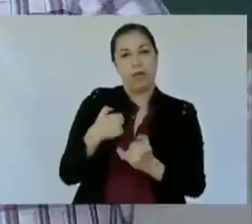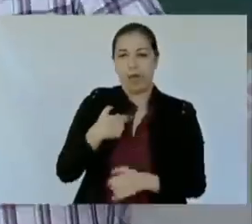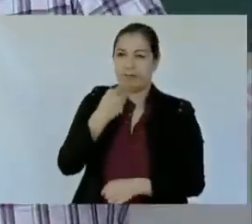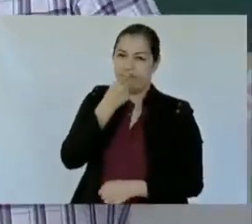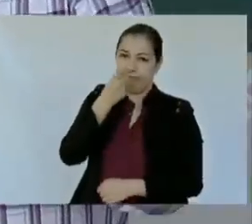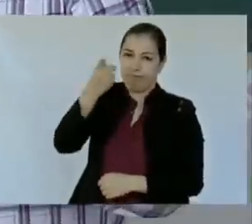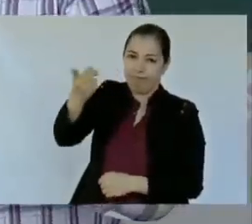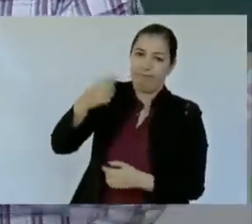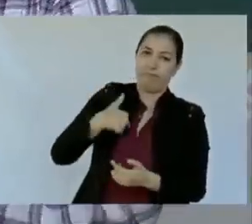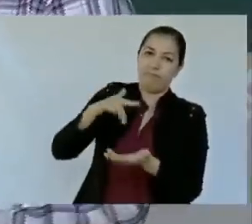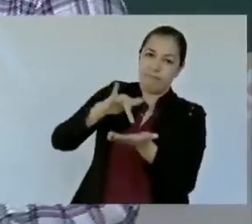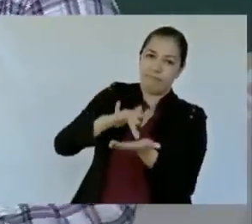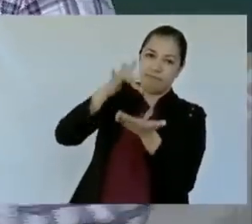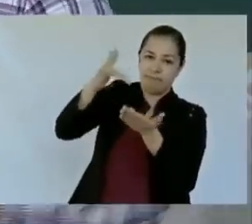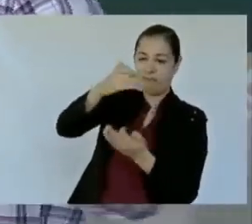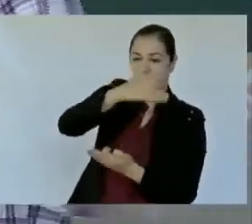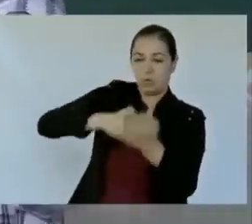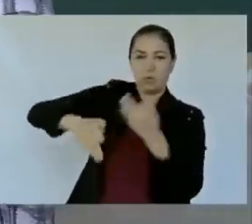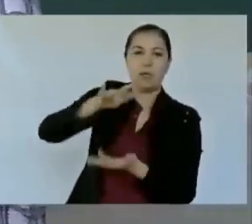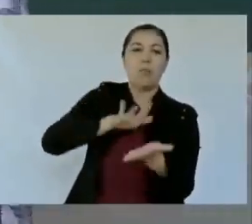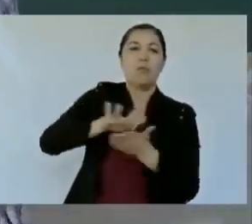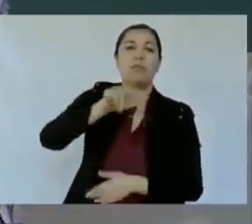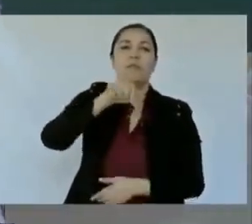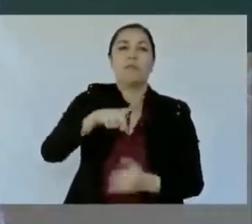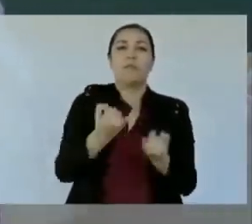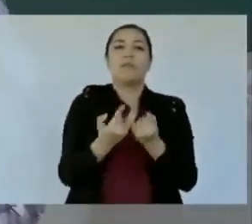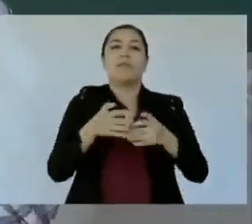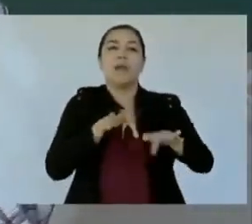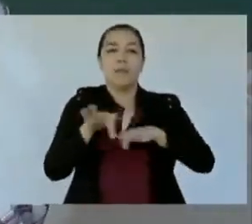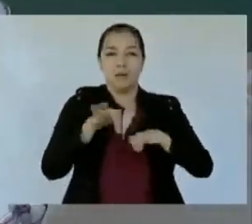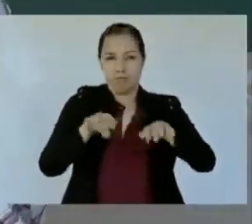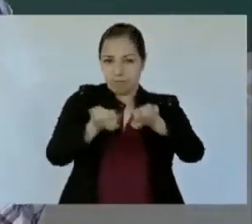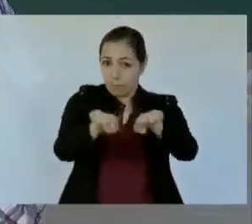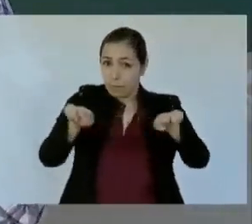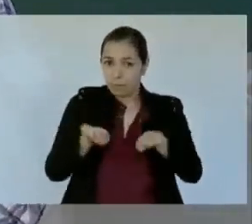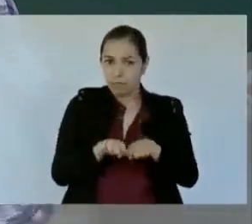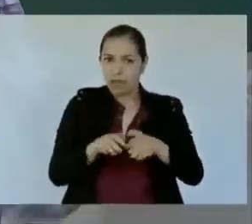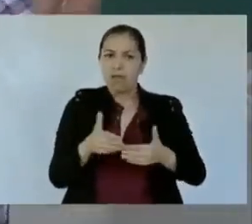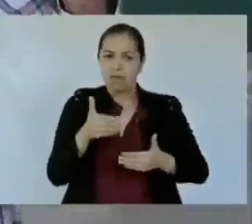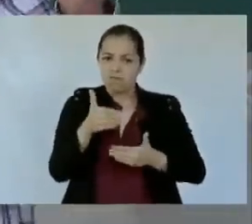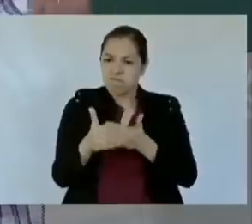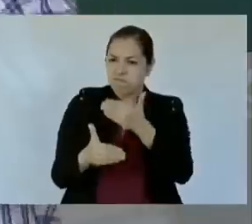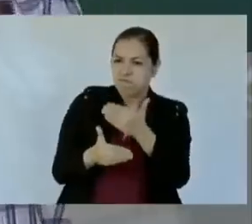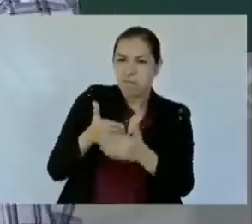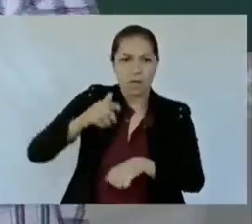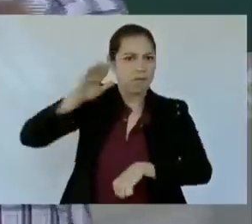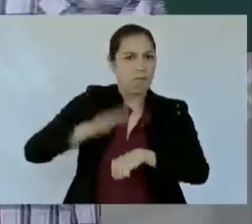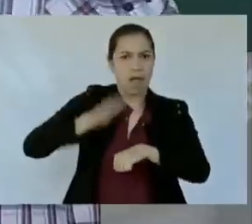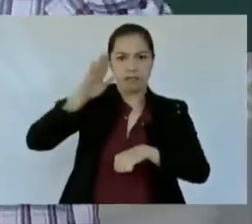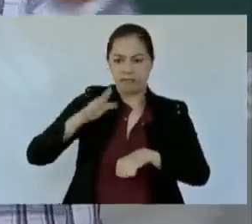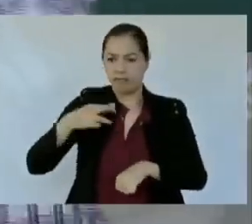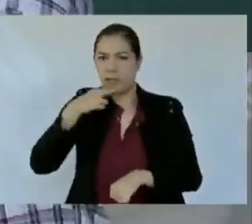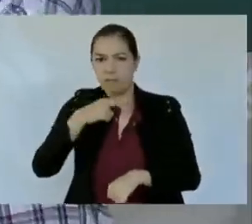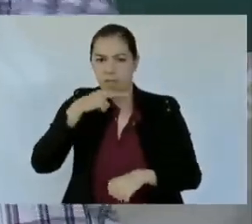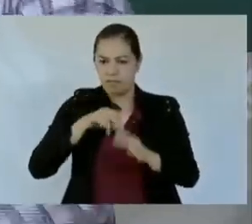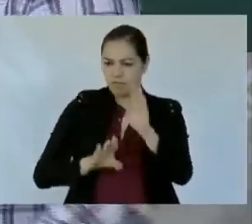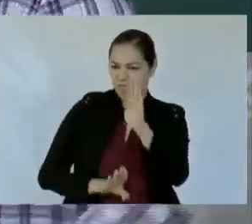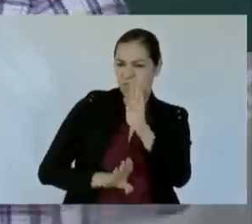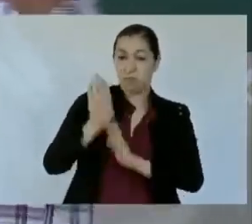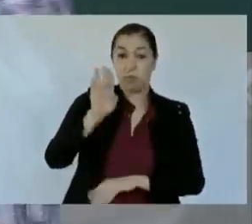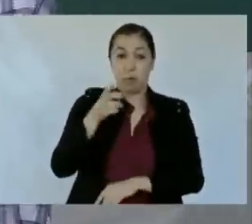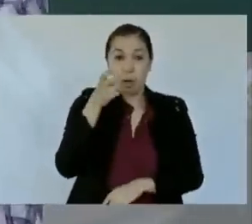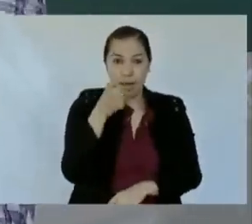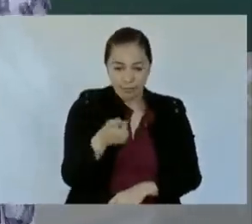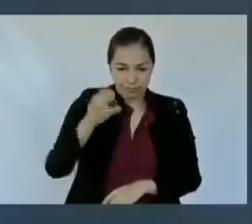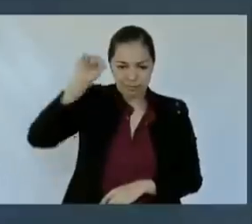ese apoyo y trabajo en equipo. Es la única vía para poder avanzar y crecer más rápido. Por eso Sinaloa va muy bien